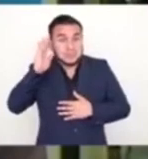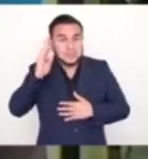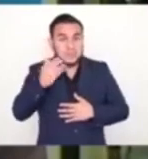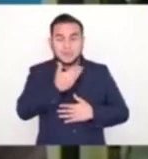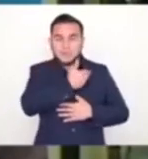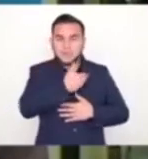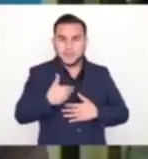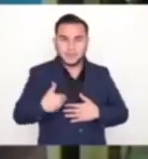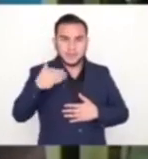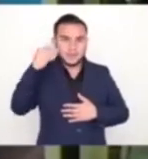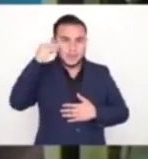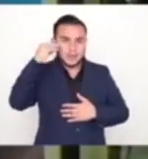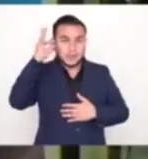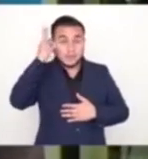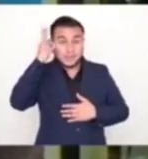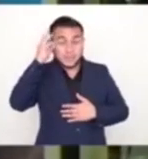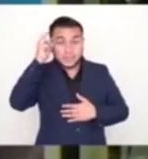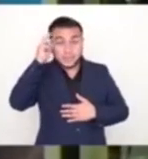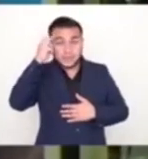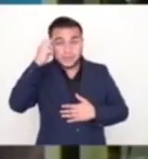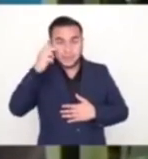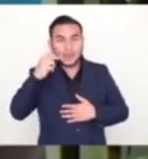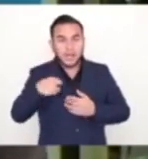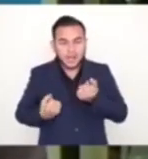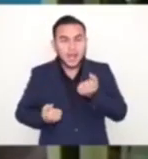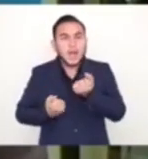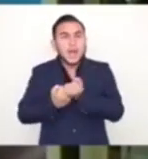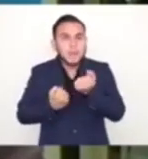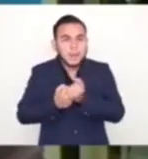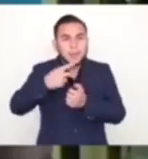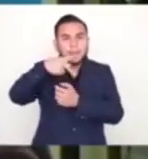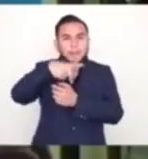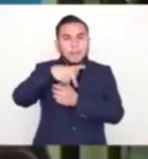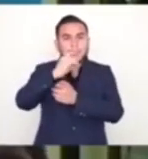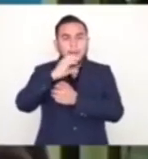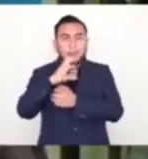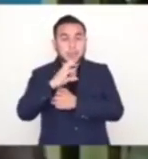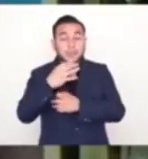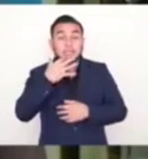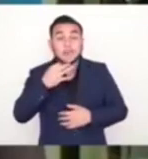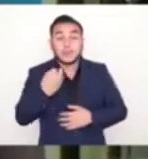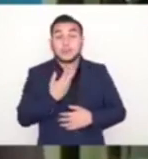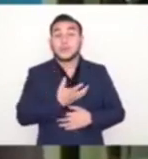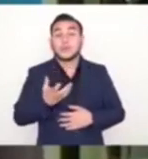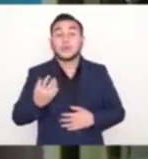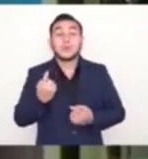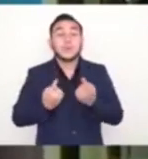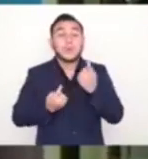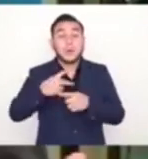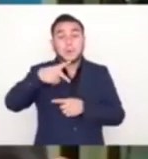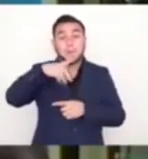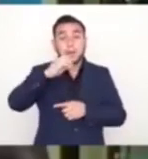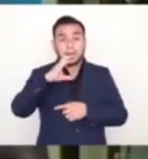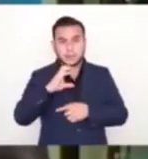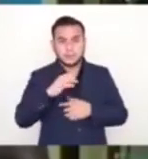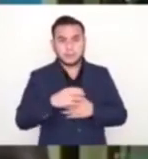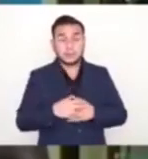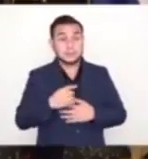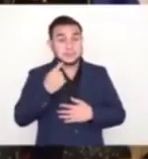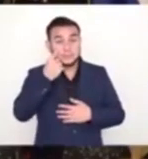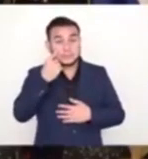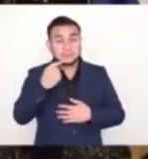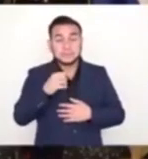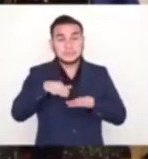que más bien lo hubiera impulsado, el partido demócrata cristiano, pensando en las concepciones propias de la democracia cristiana mundial. Bueno, gracias.